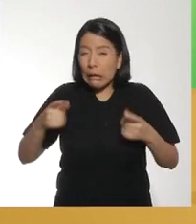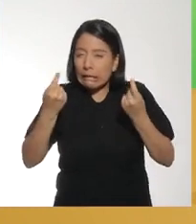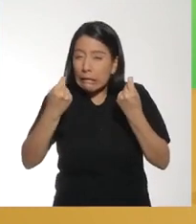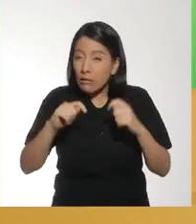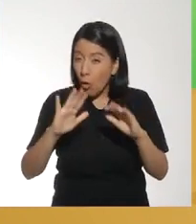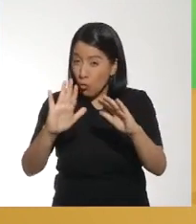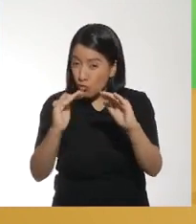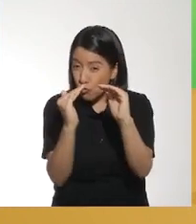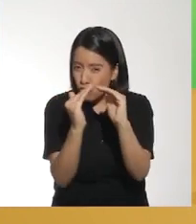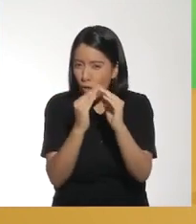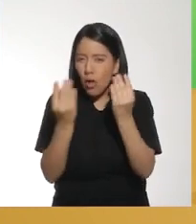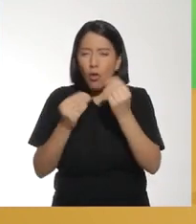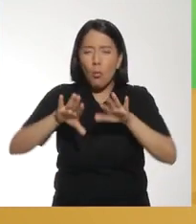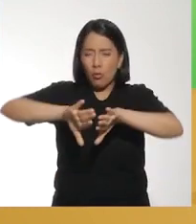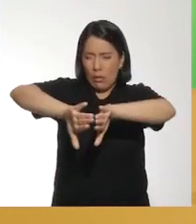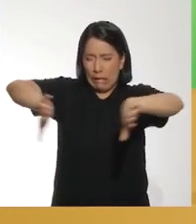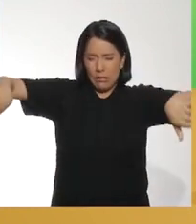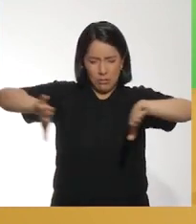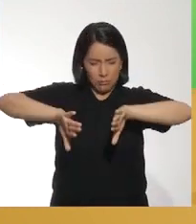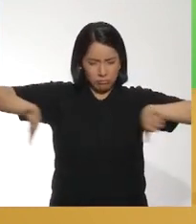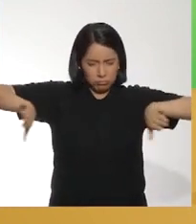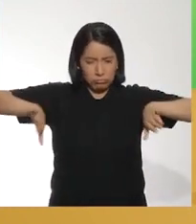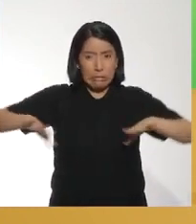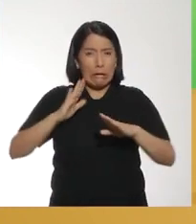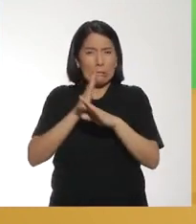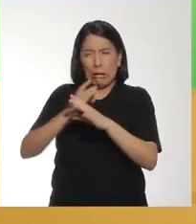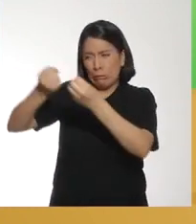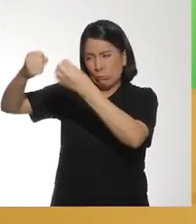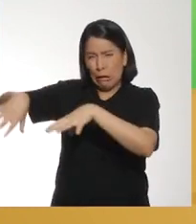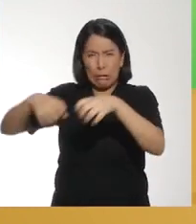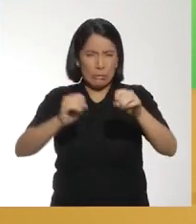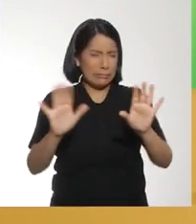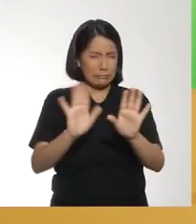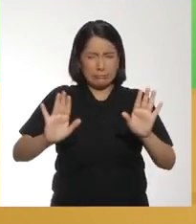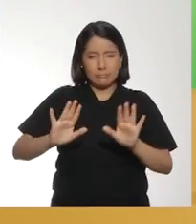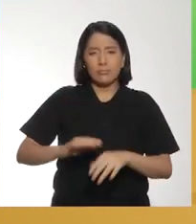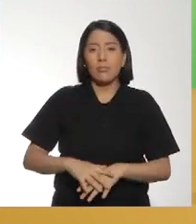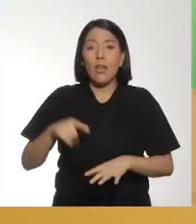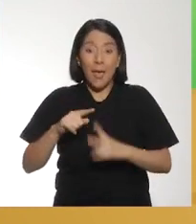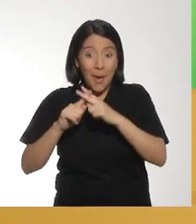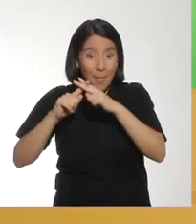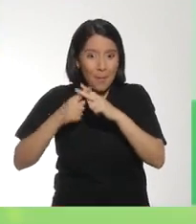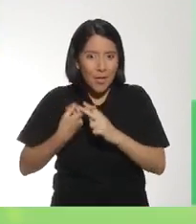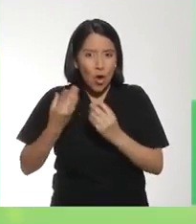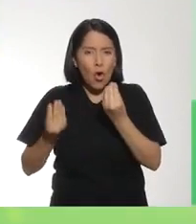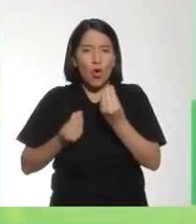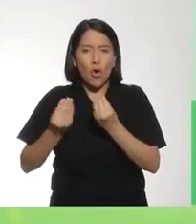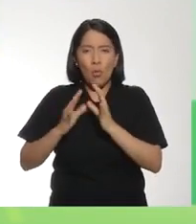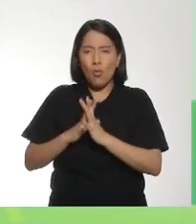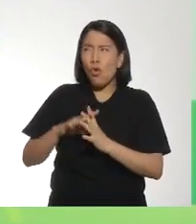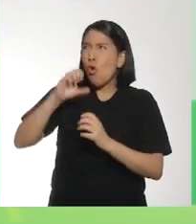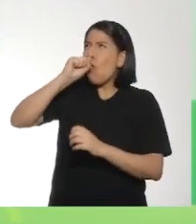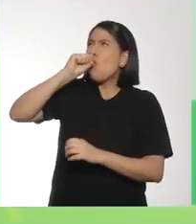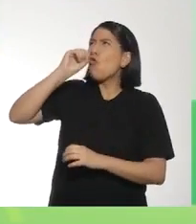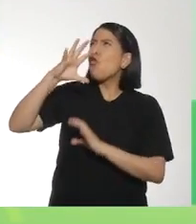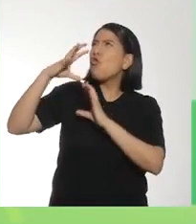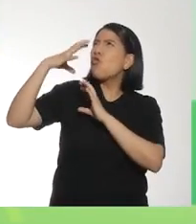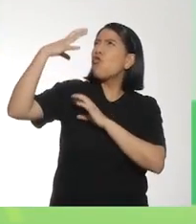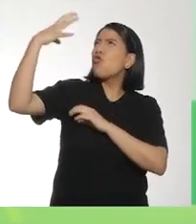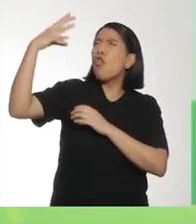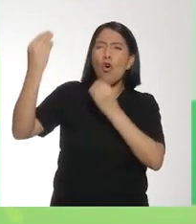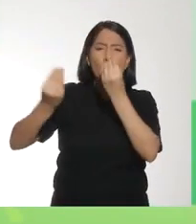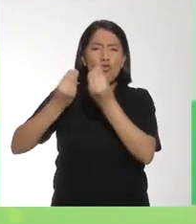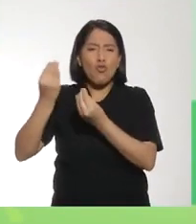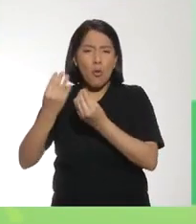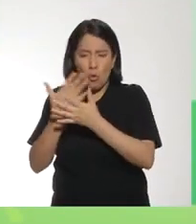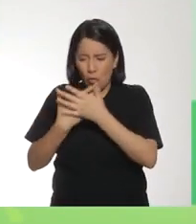dentro de casa, tratemos de que el espacio se encuentre libre de objetos que puedan romperse o lastimarnos. Inicia golpeando un globo con